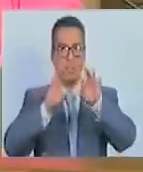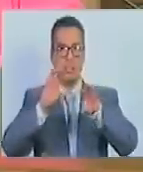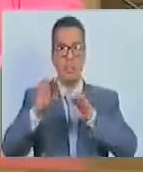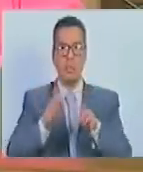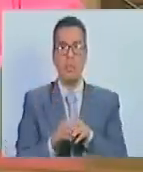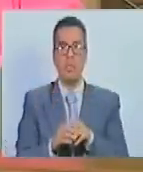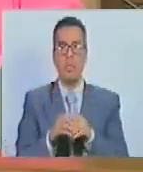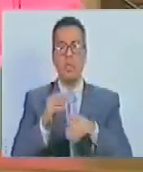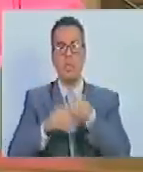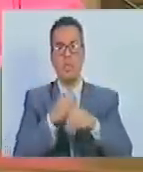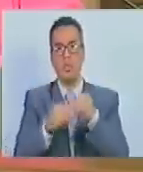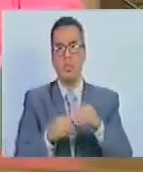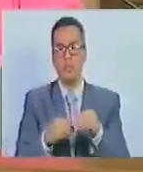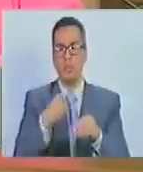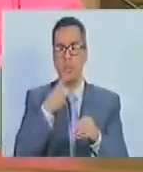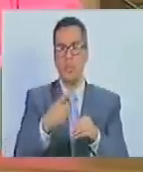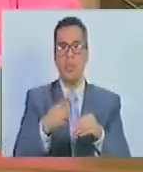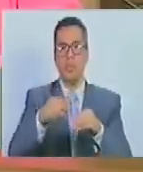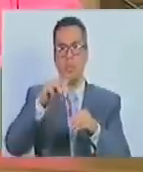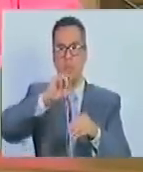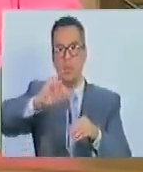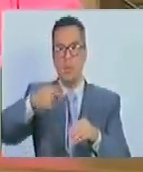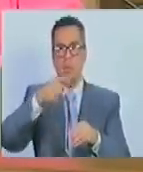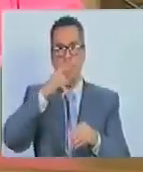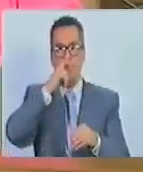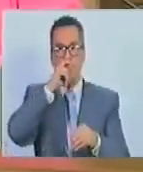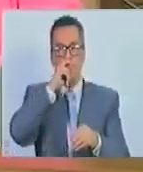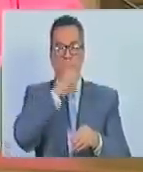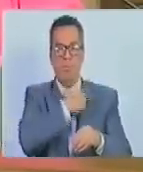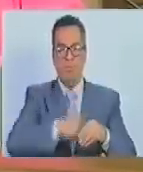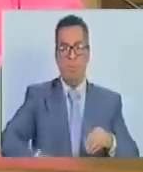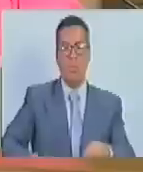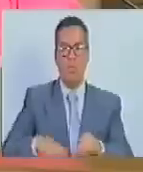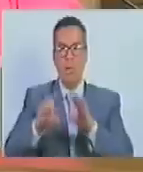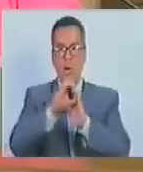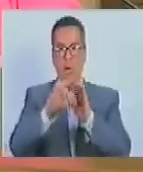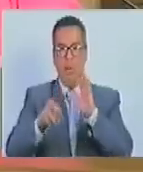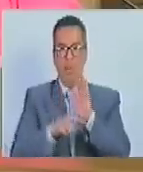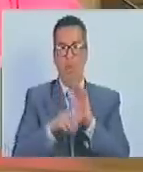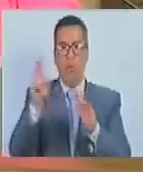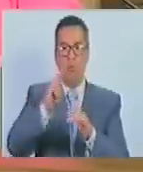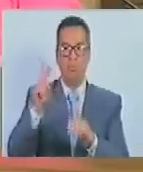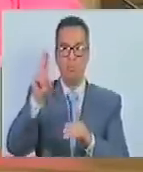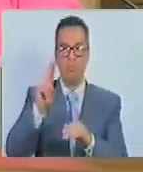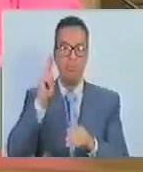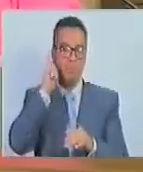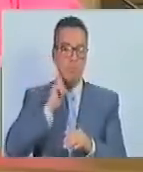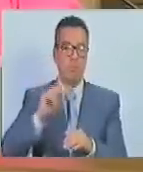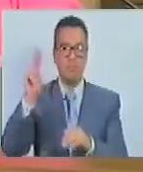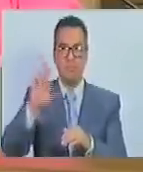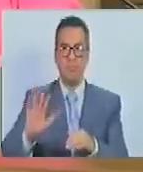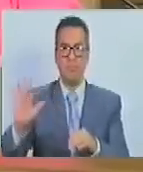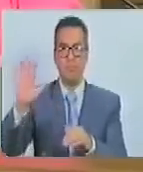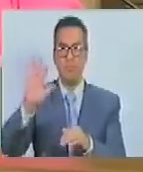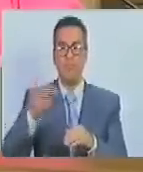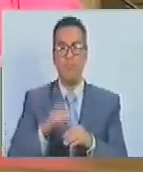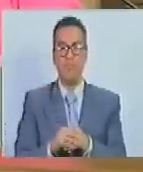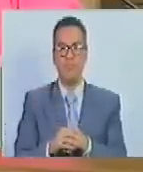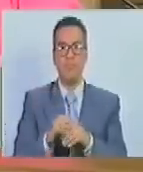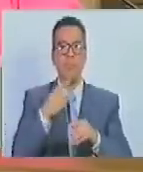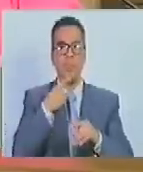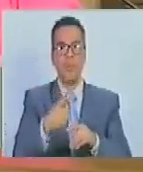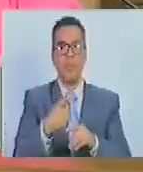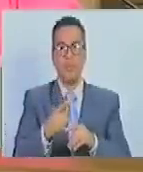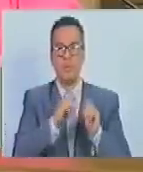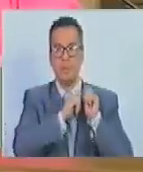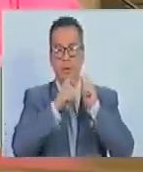mediante la cual el ciudadano Nicolás Maduro Moros, presidente constitucional de la República Bolivariana de Venezuela, propuso